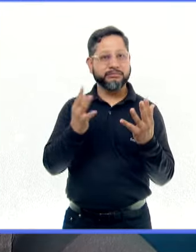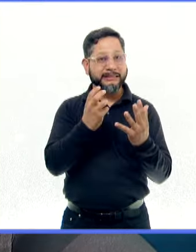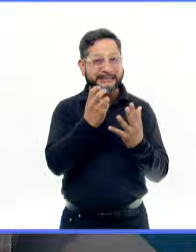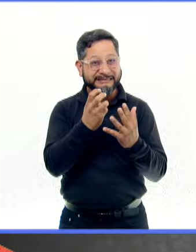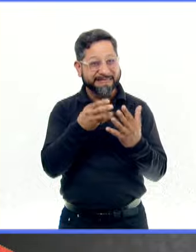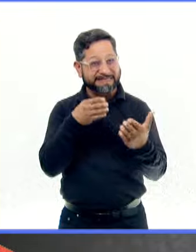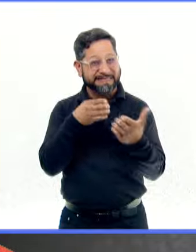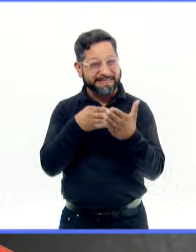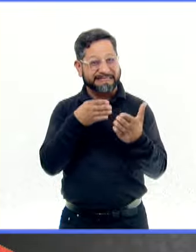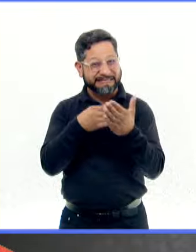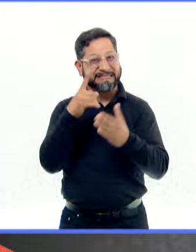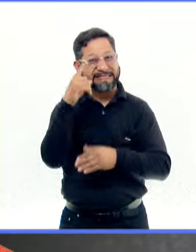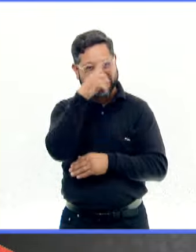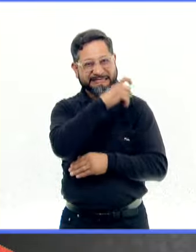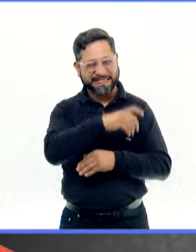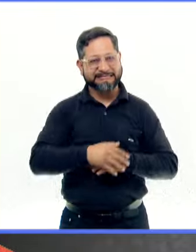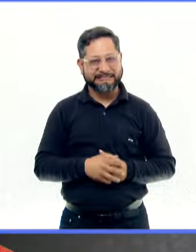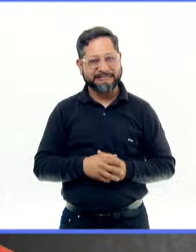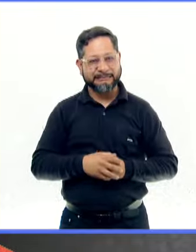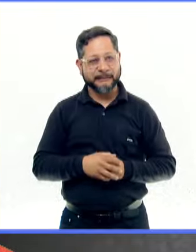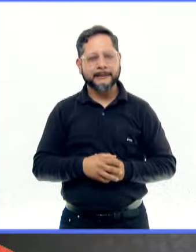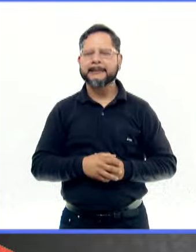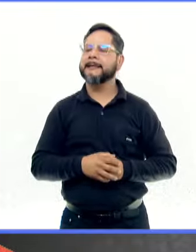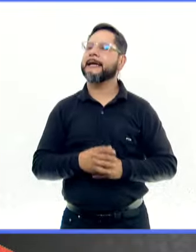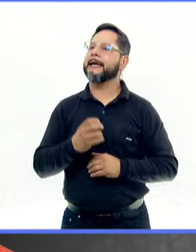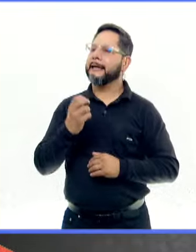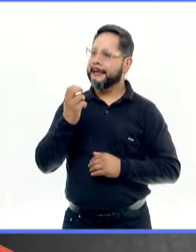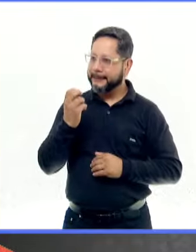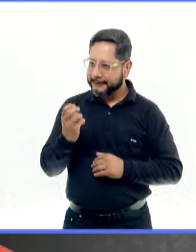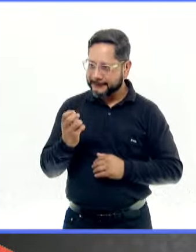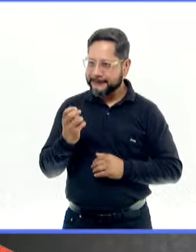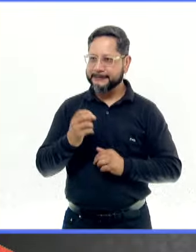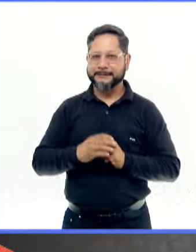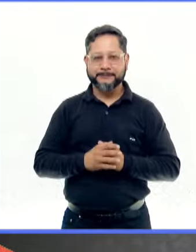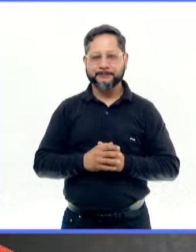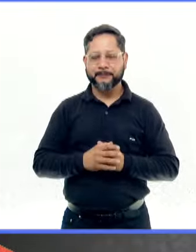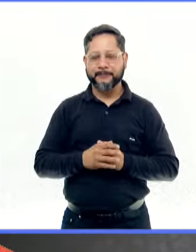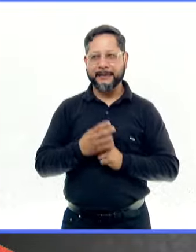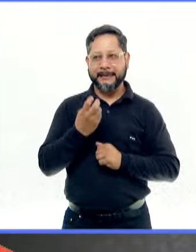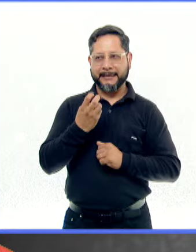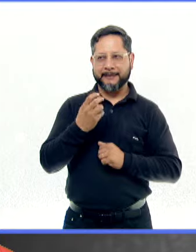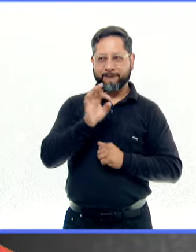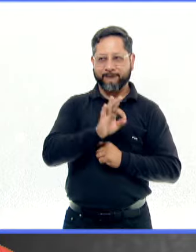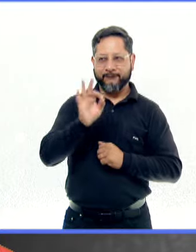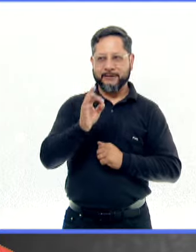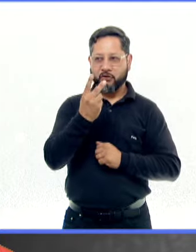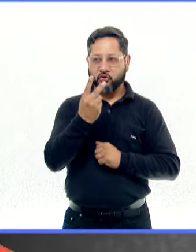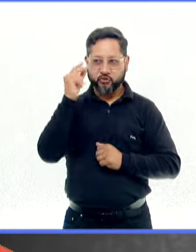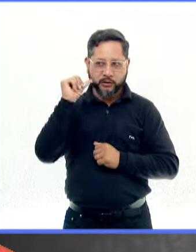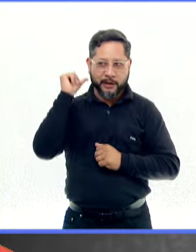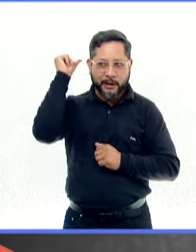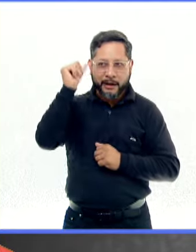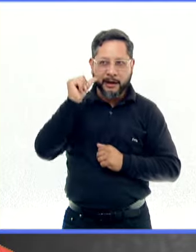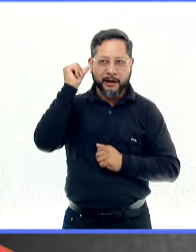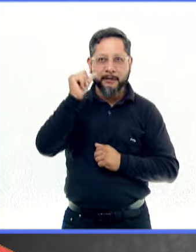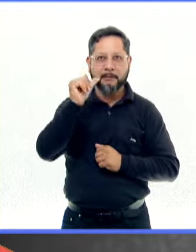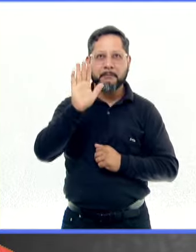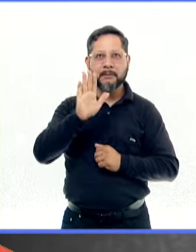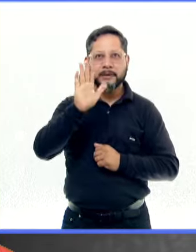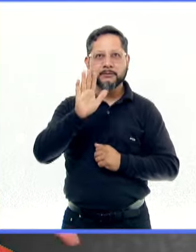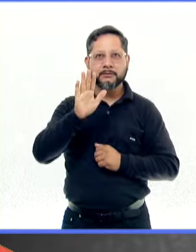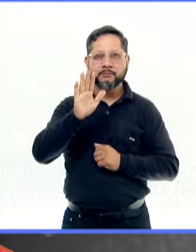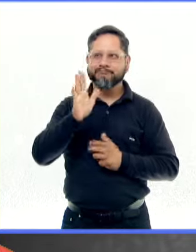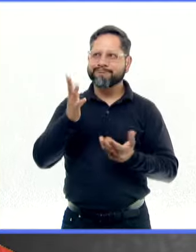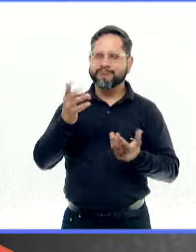importantes. Sí, creo que justo hablar de este 2 de abril siempre es como para